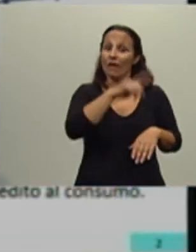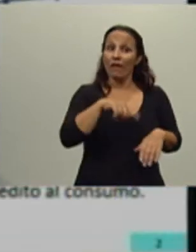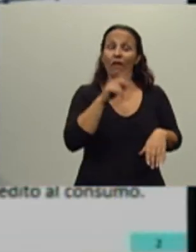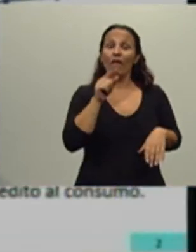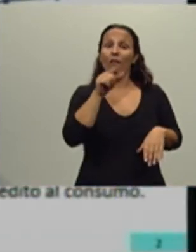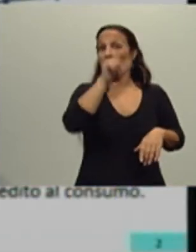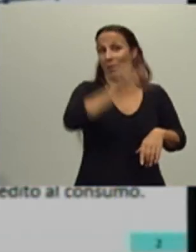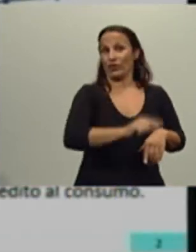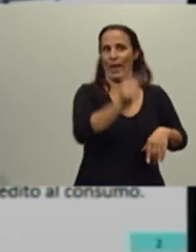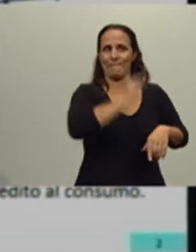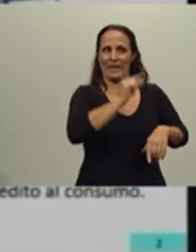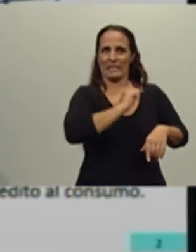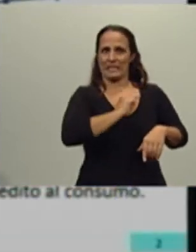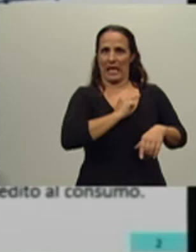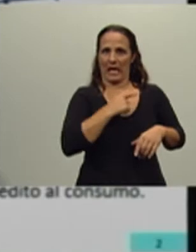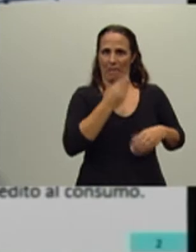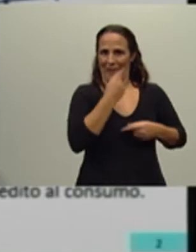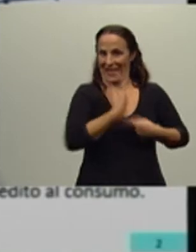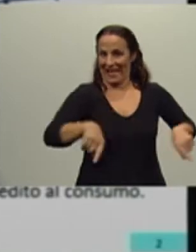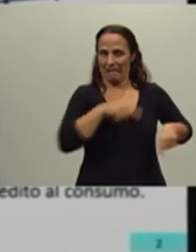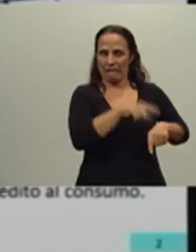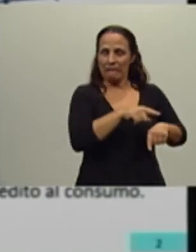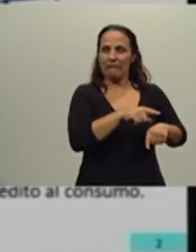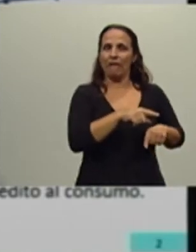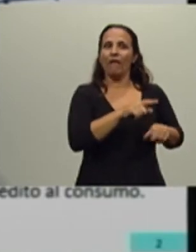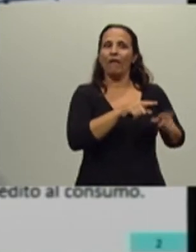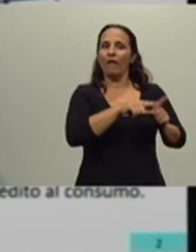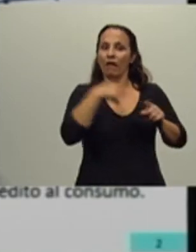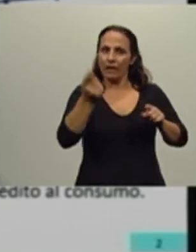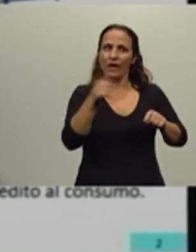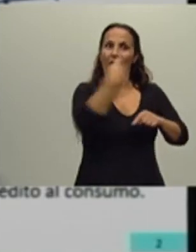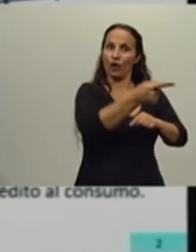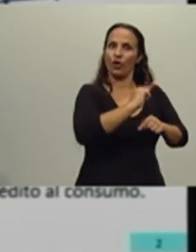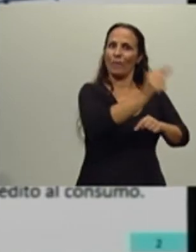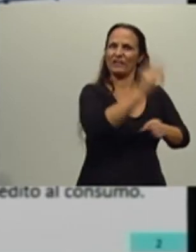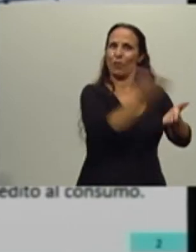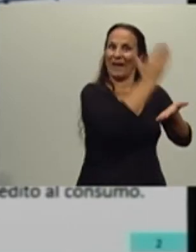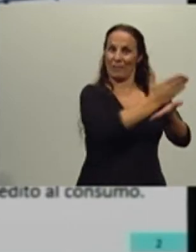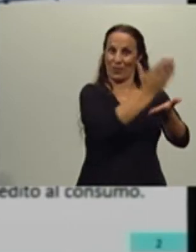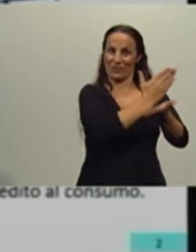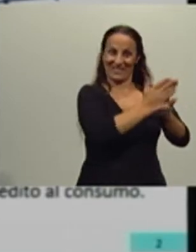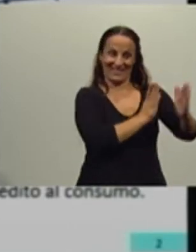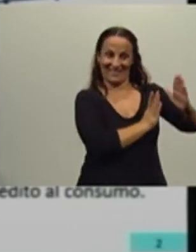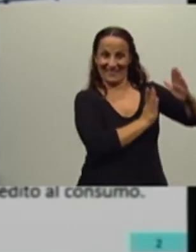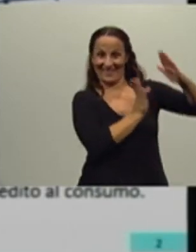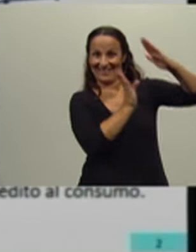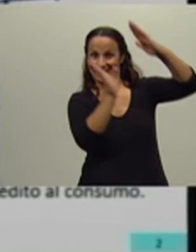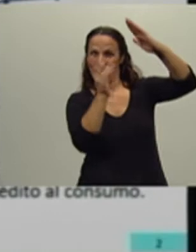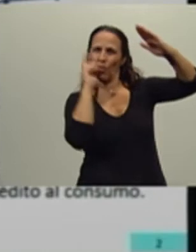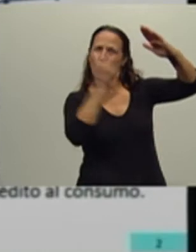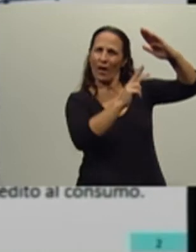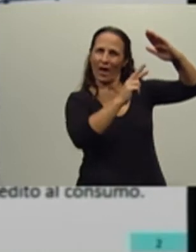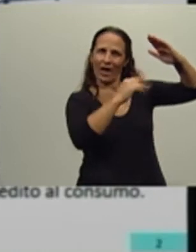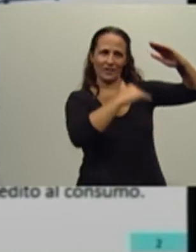alguien que le presta tanto para consumir y le tiene tanto a otro para producir, evidentemente esa diferencia que ustedes ven